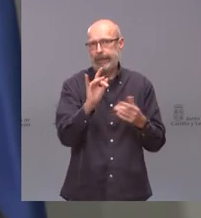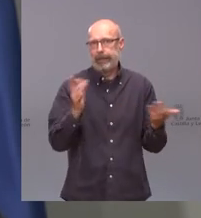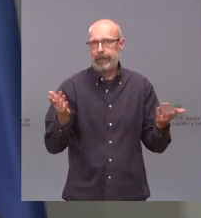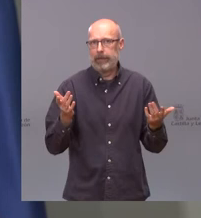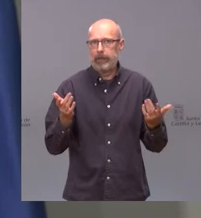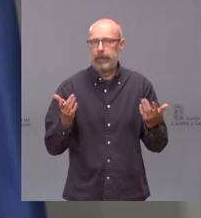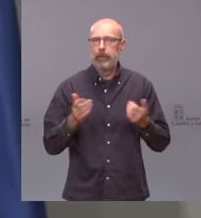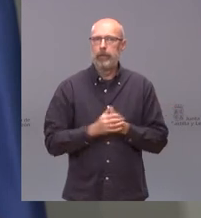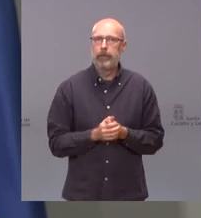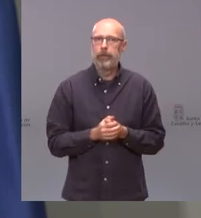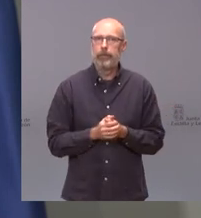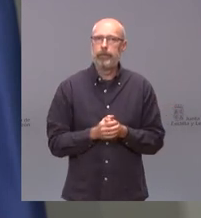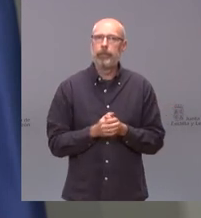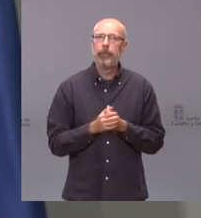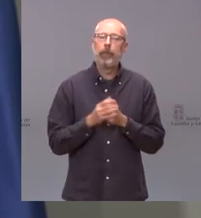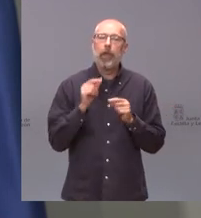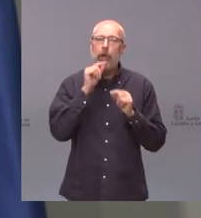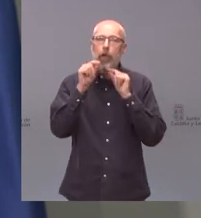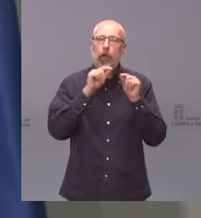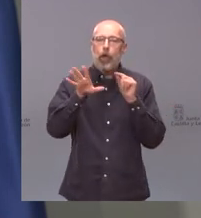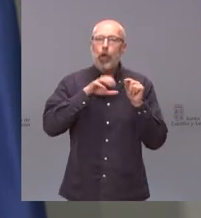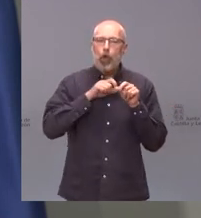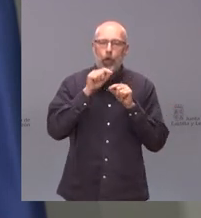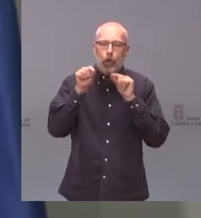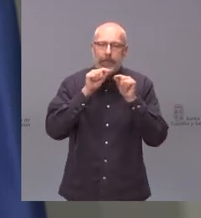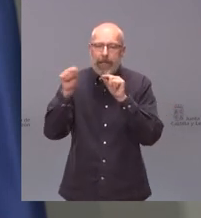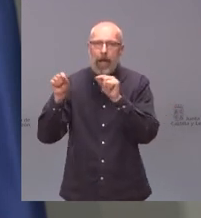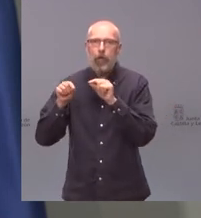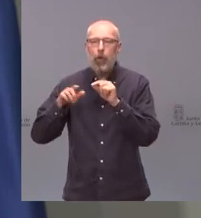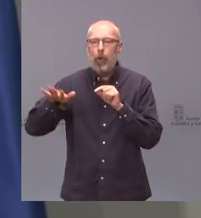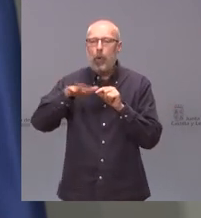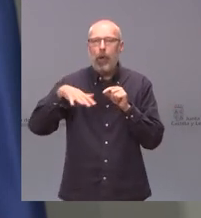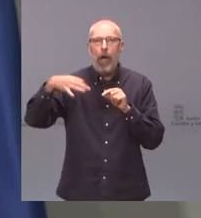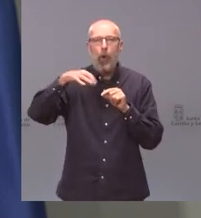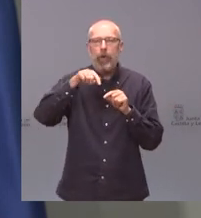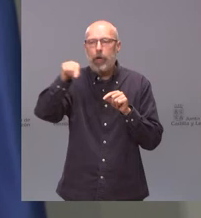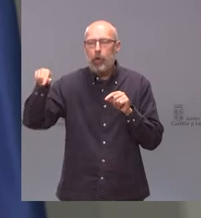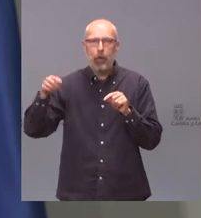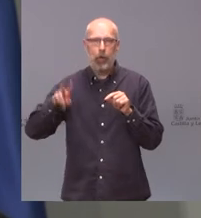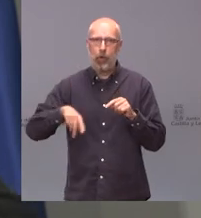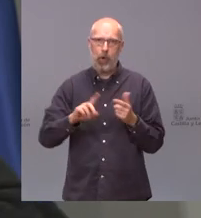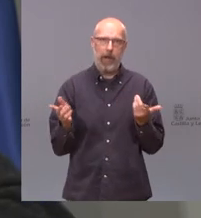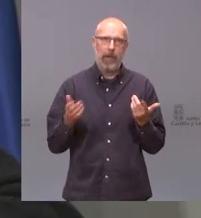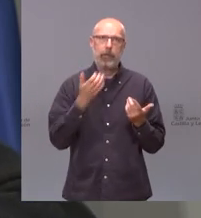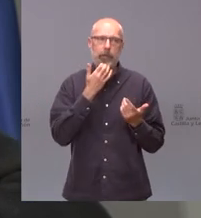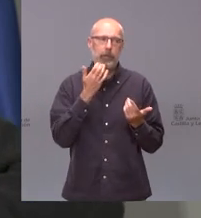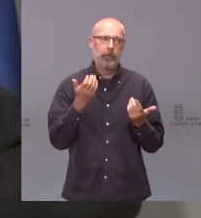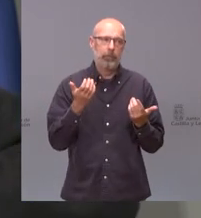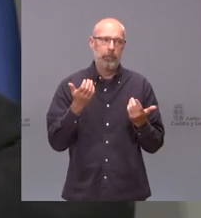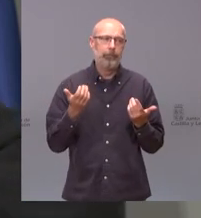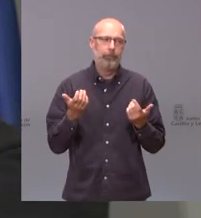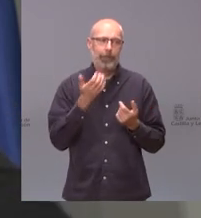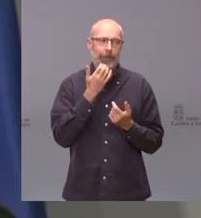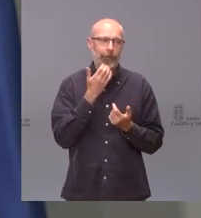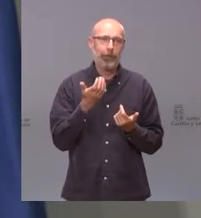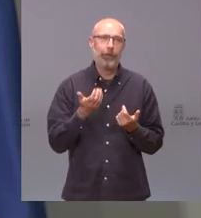único sitio donde se produce contagio naturalmente que no es el único sitio esto también lo tenemos claro y puede ser y si a